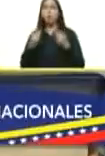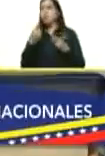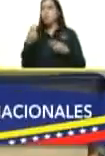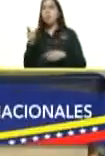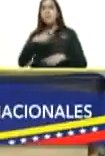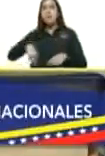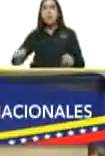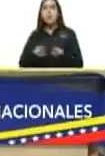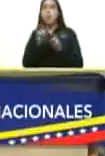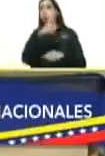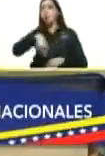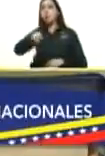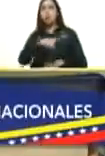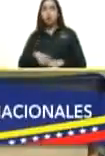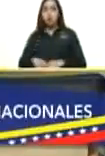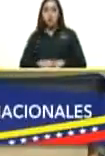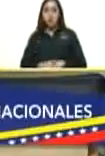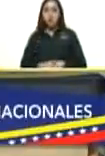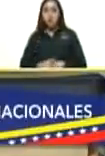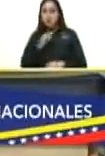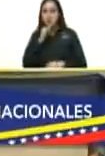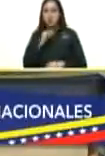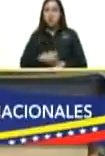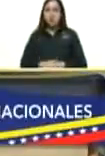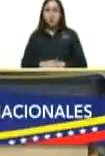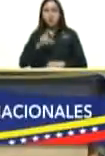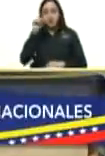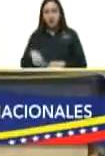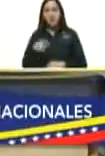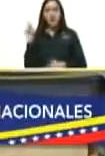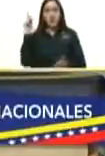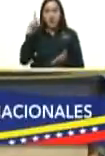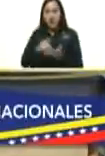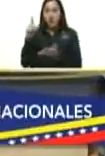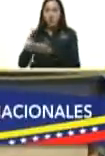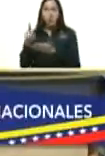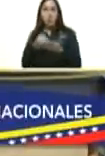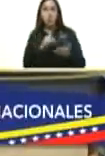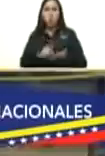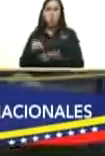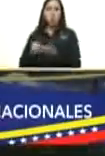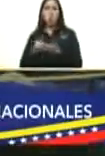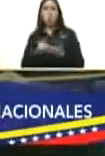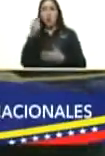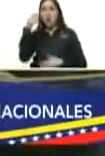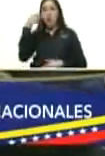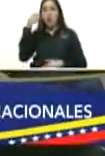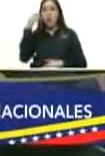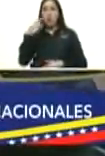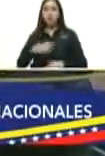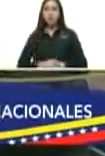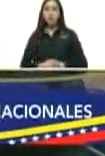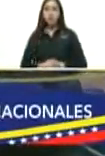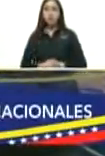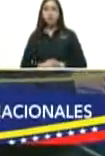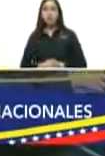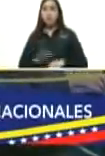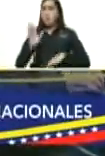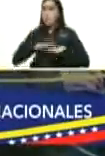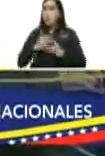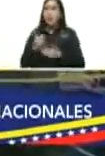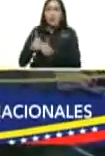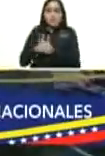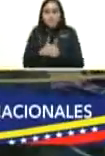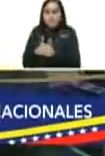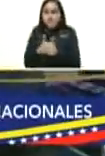ha llegado al aeropuerto tal al aeropuerto tal al aeropuerto tal porque la persiguen